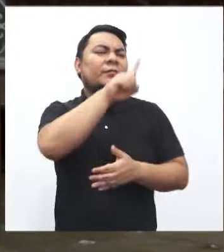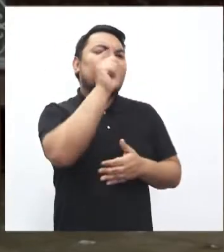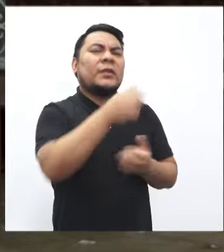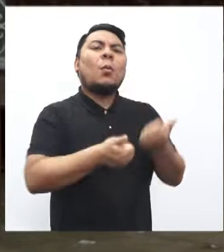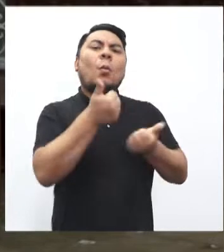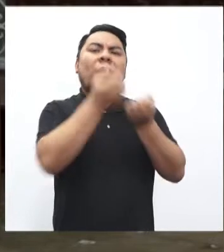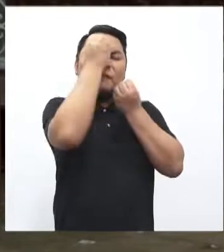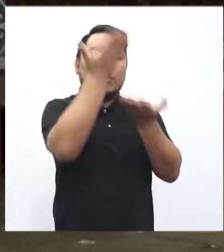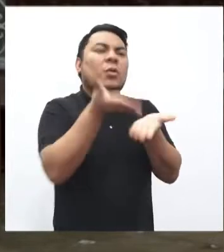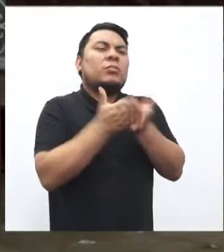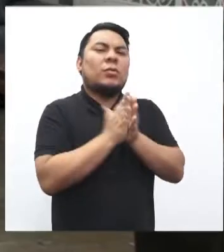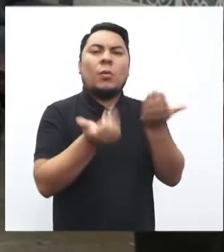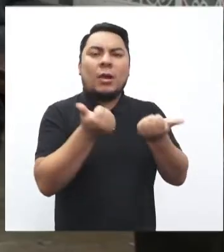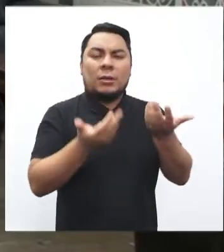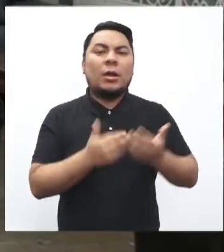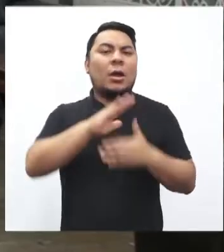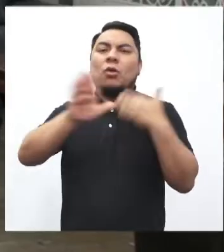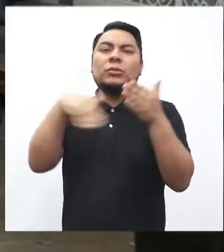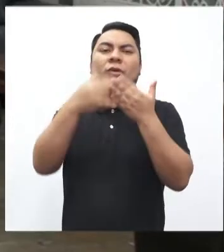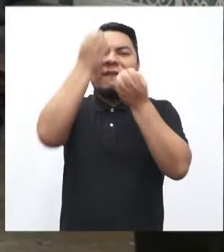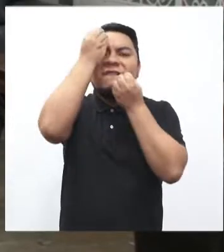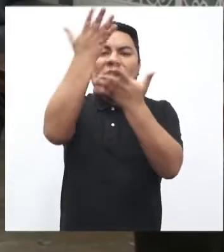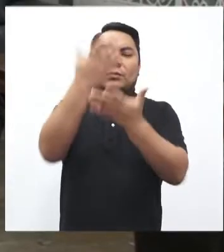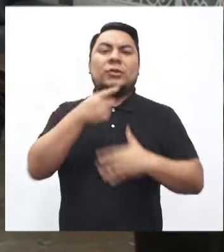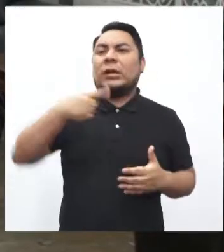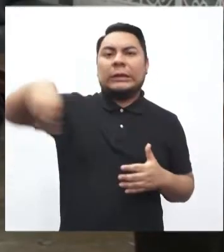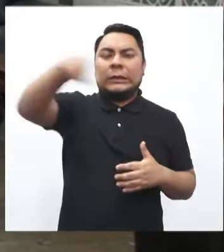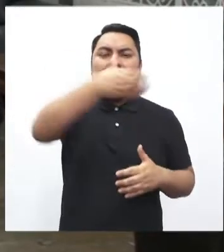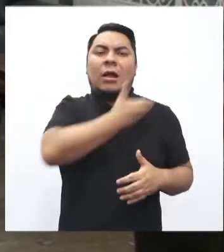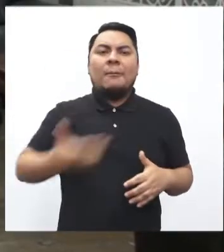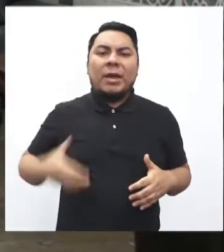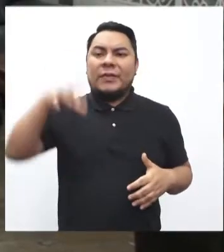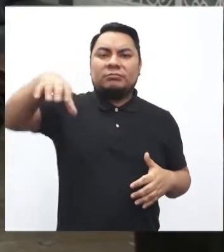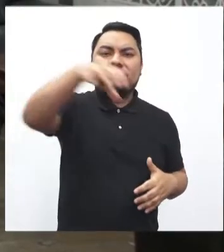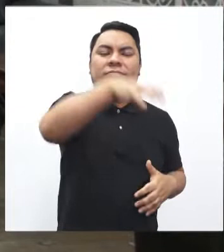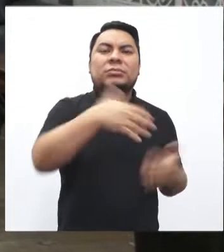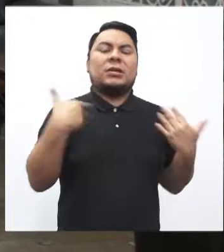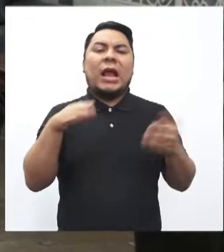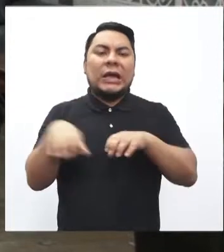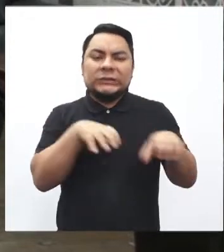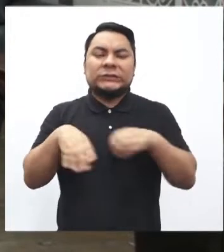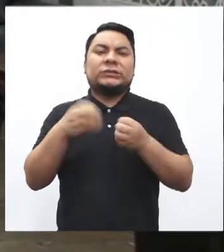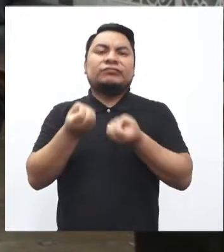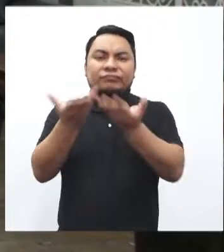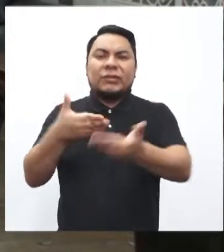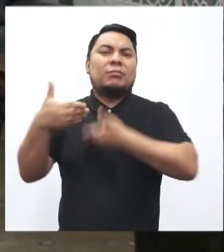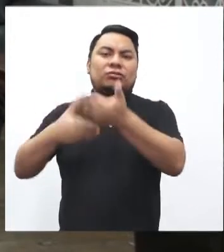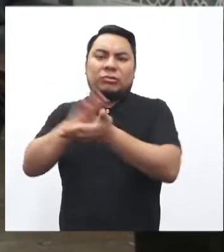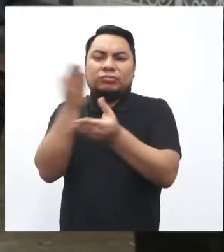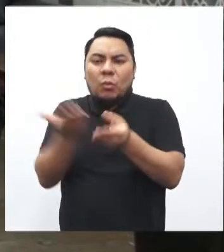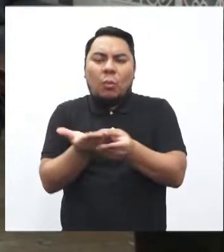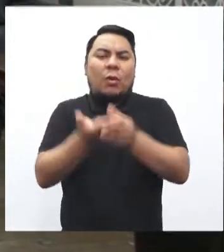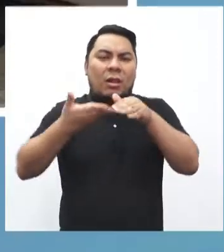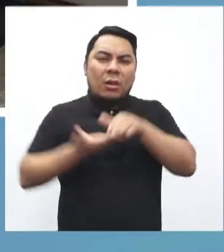podemos solicitar? Toda información que las entidades públicas posean, produzcan, procesen